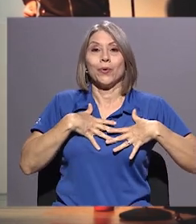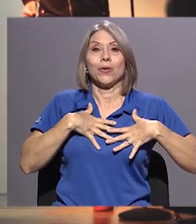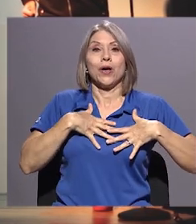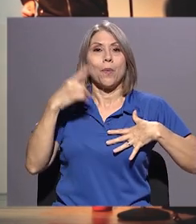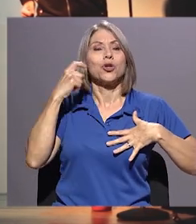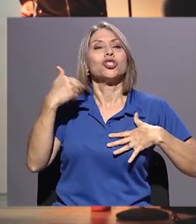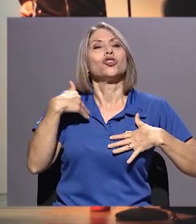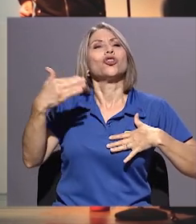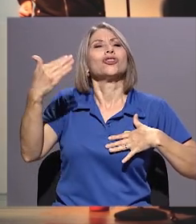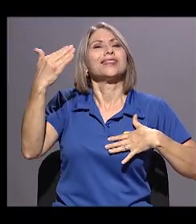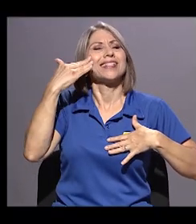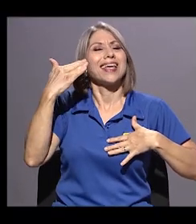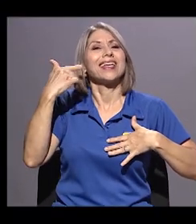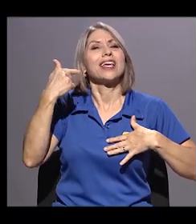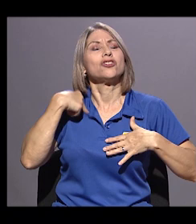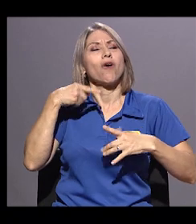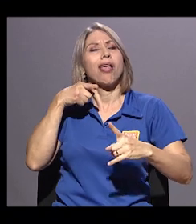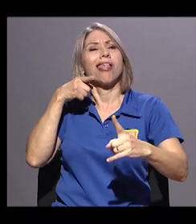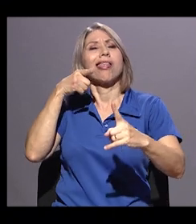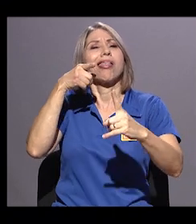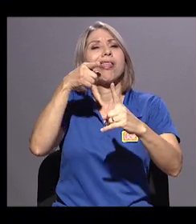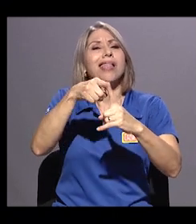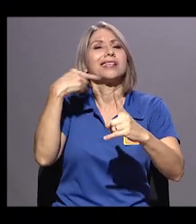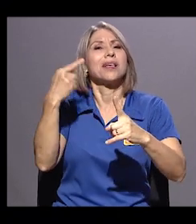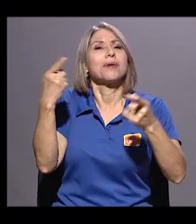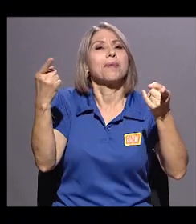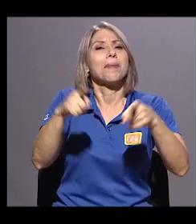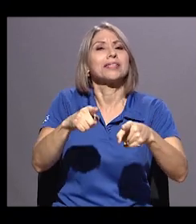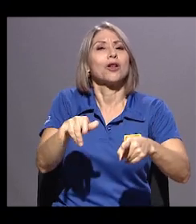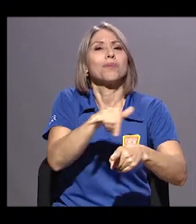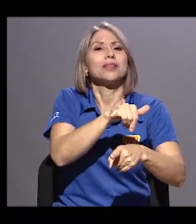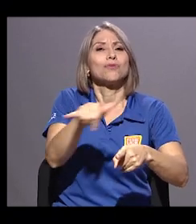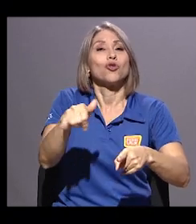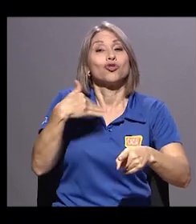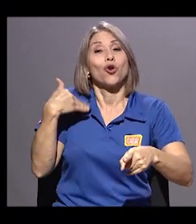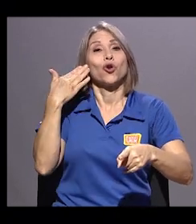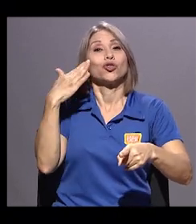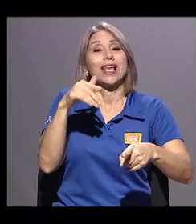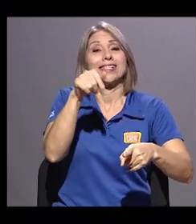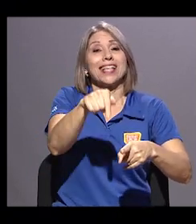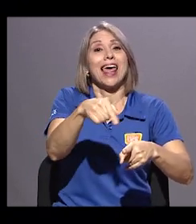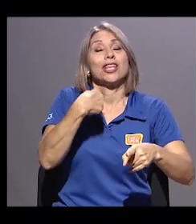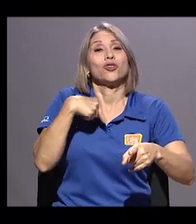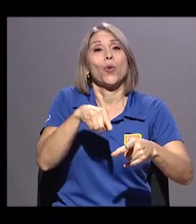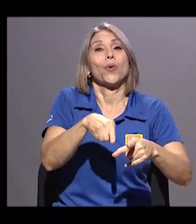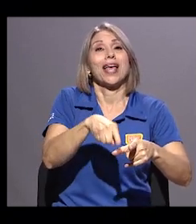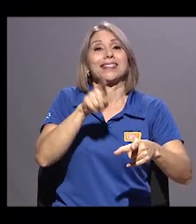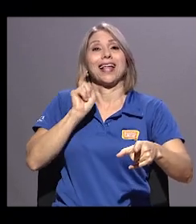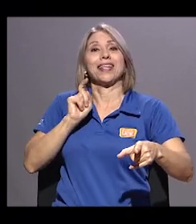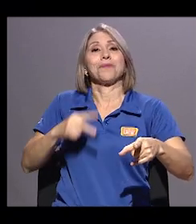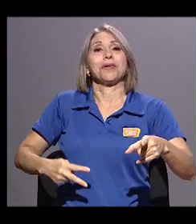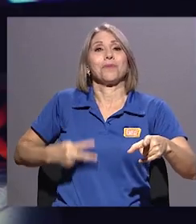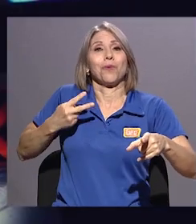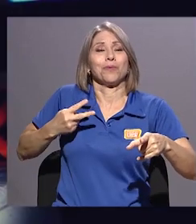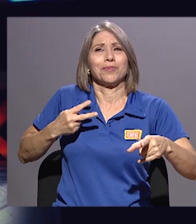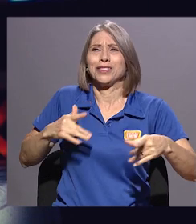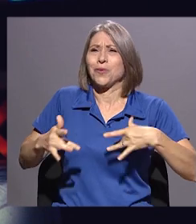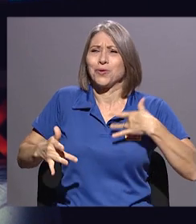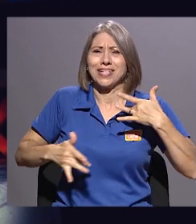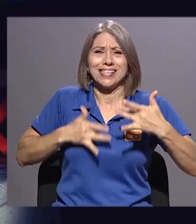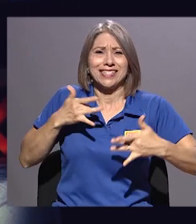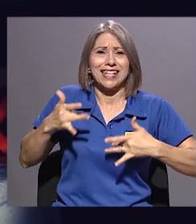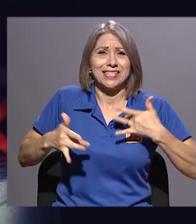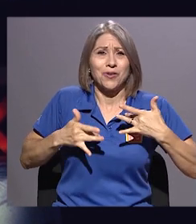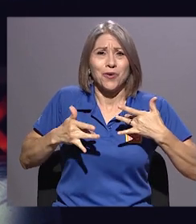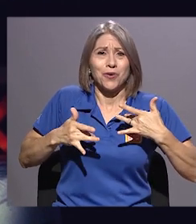un camino y siempre me pasa lo mismo. Yo no sé si voy a salir vivo de ahí. Es como una sensación que tengo. Yo sé que está medio raro, pero es como que... Al final tiene que ver con un